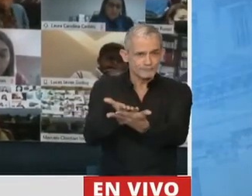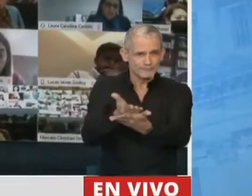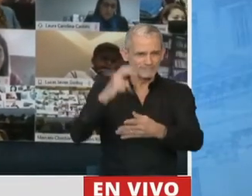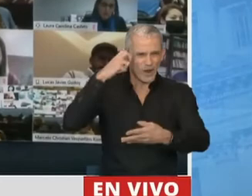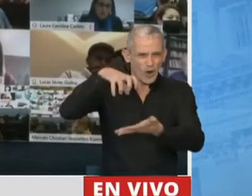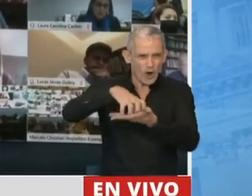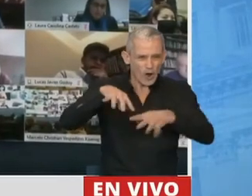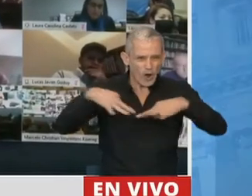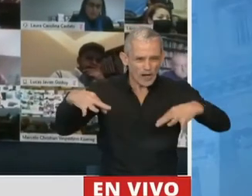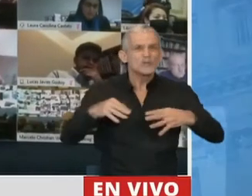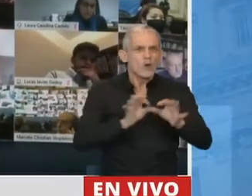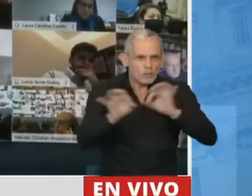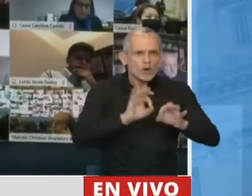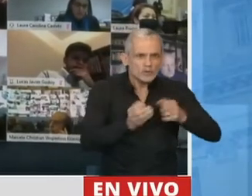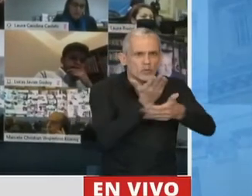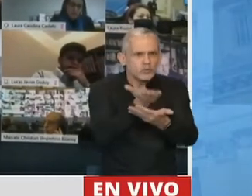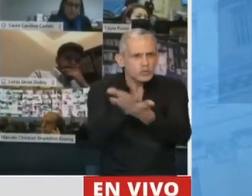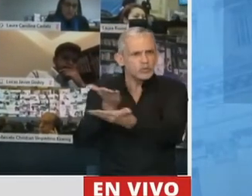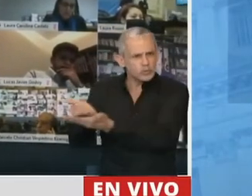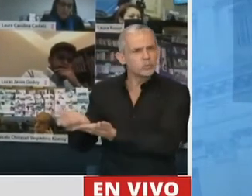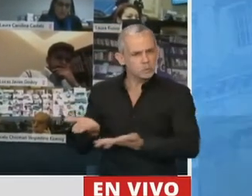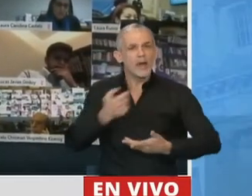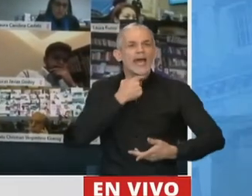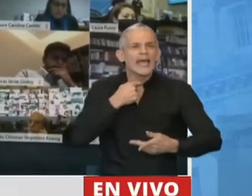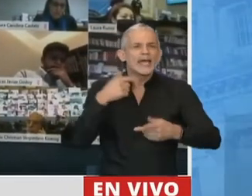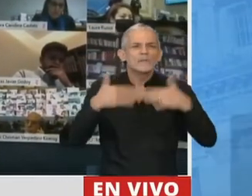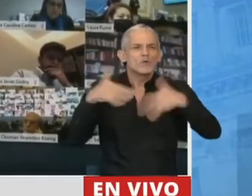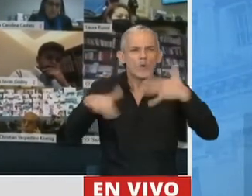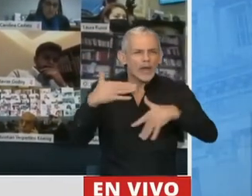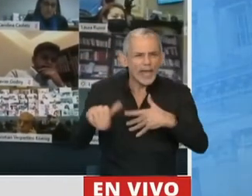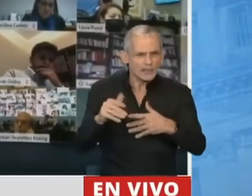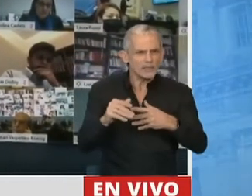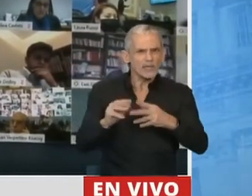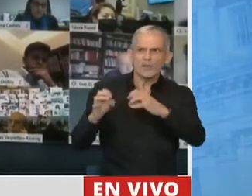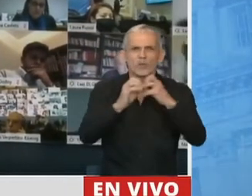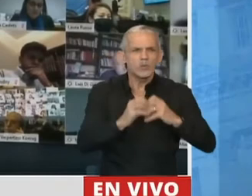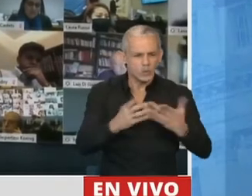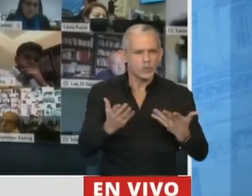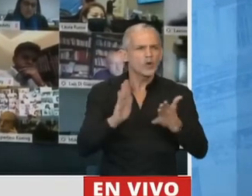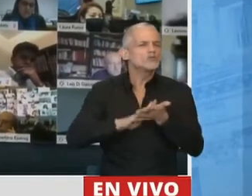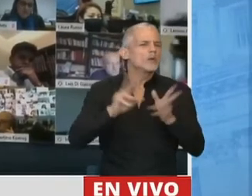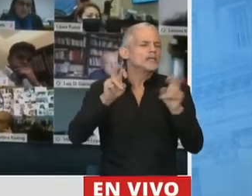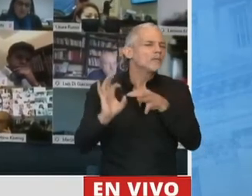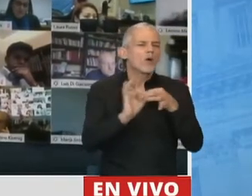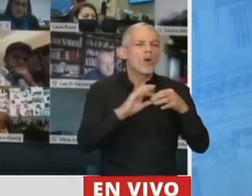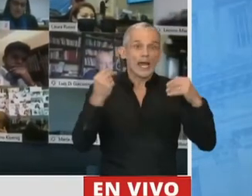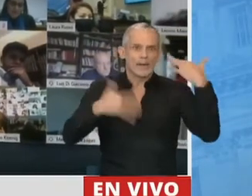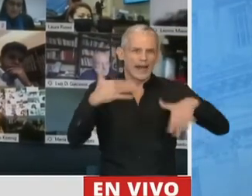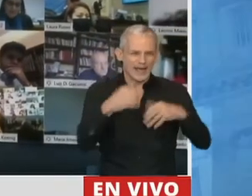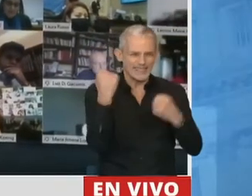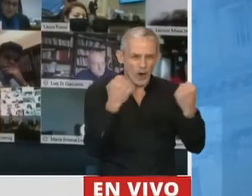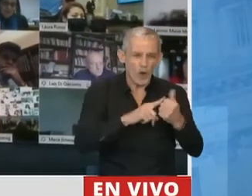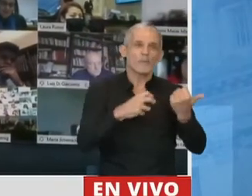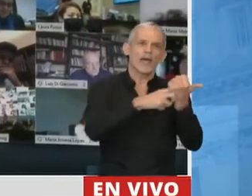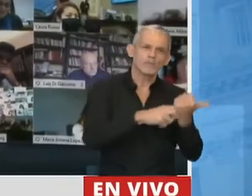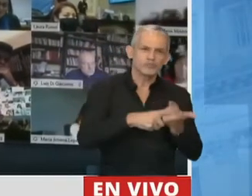este Congreso muchísimos proyectos que queremos debatir los urgentes, que tienen que ver con la emergencia económica,